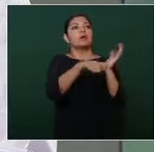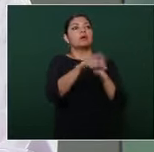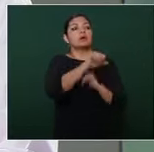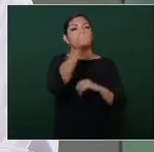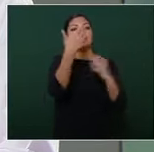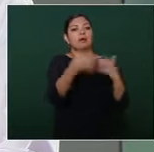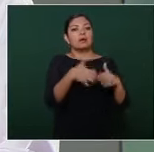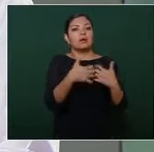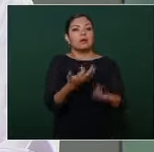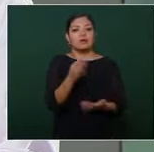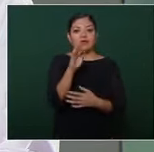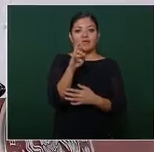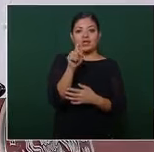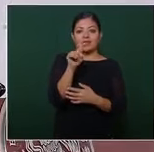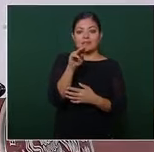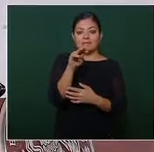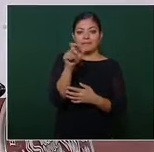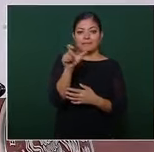Fertimex